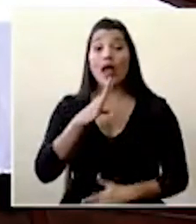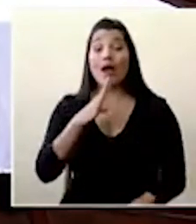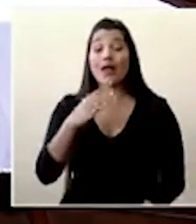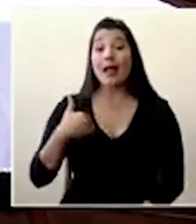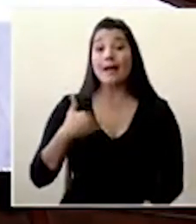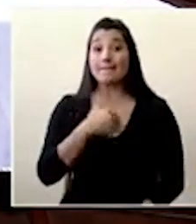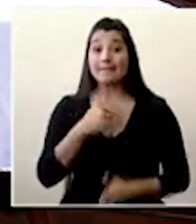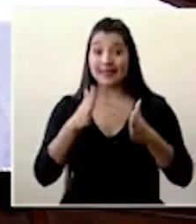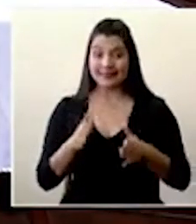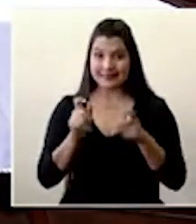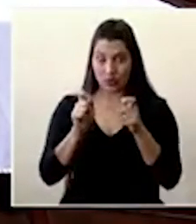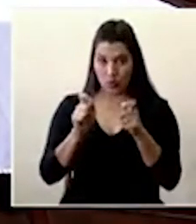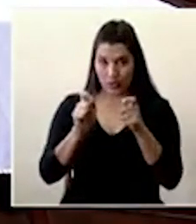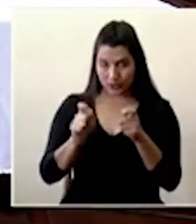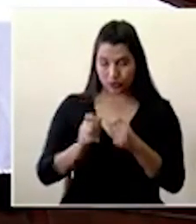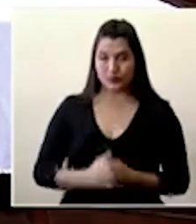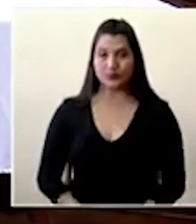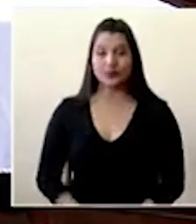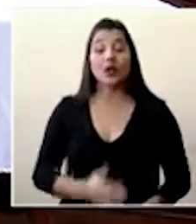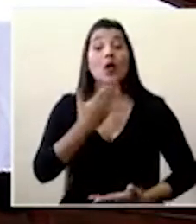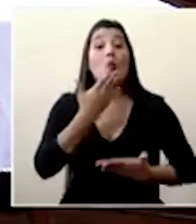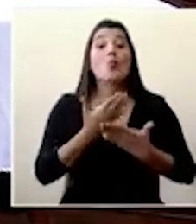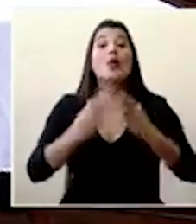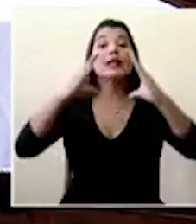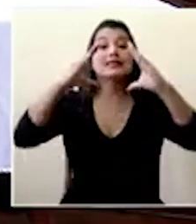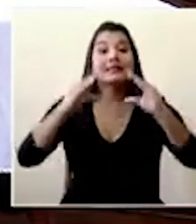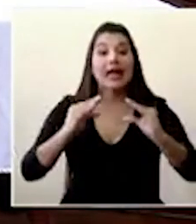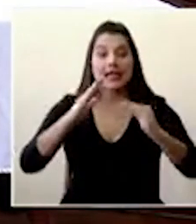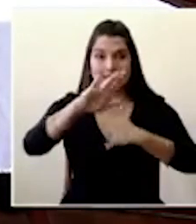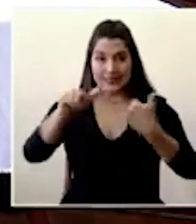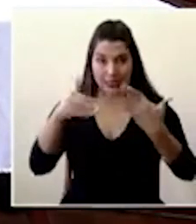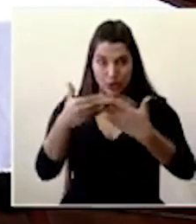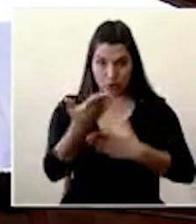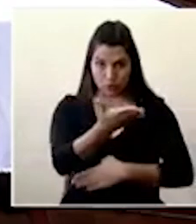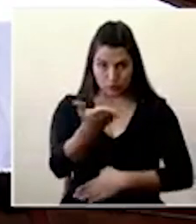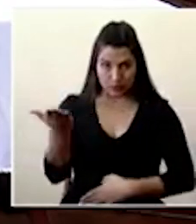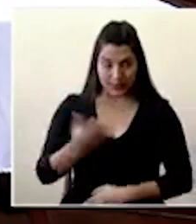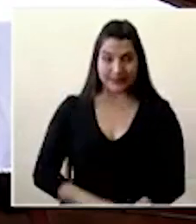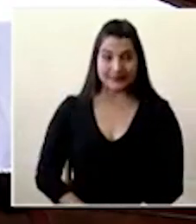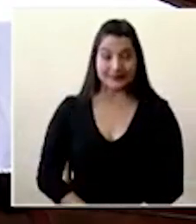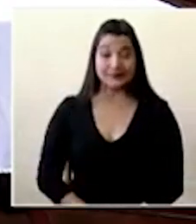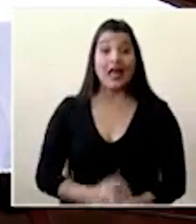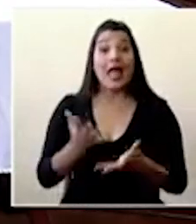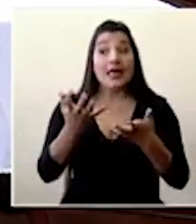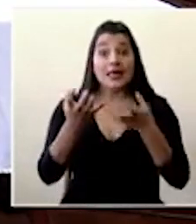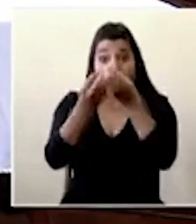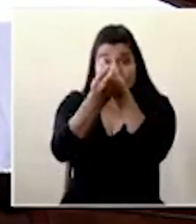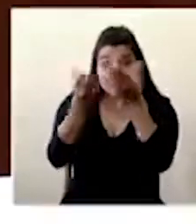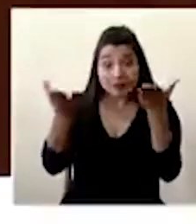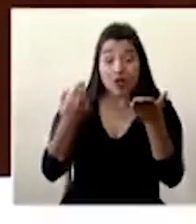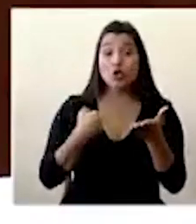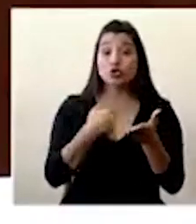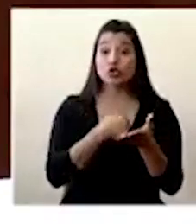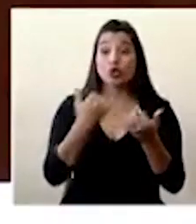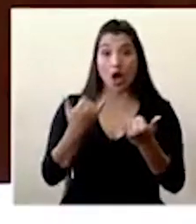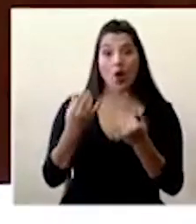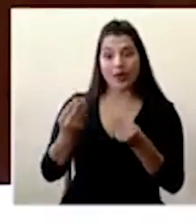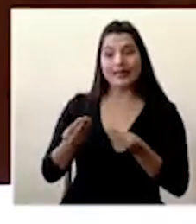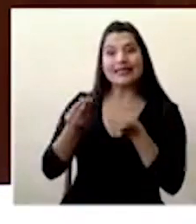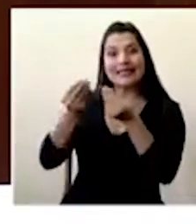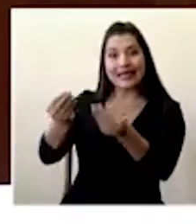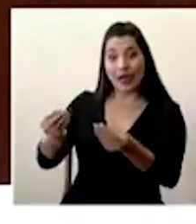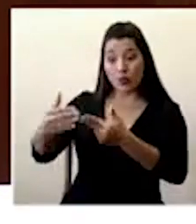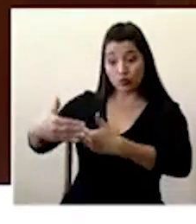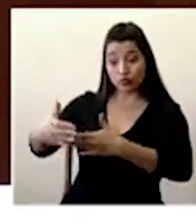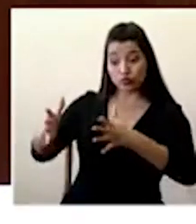Educación, Giselle Cruz. Buenas tardes a todos y a todas. Comunicarles que estamos haciendo la entrega de los paquetes de